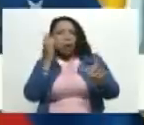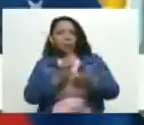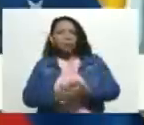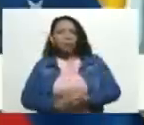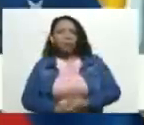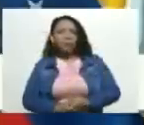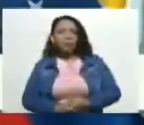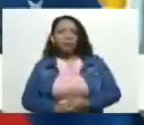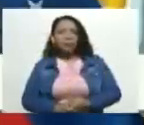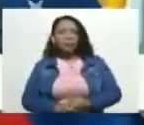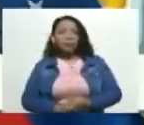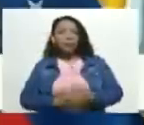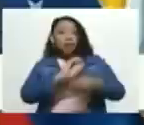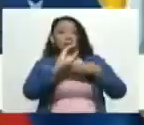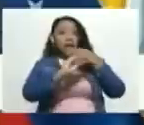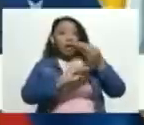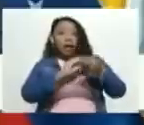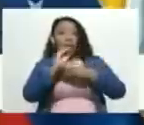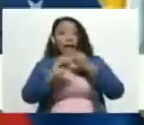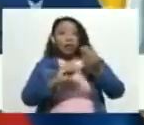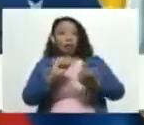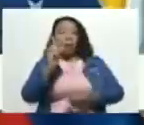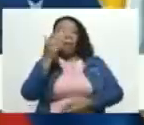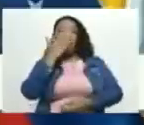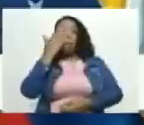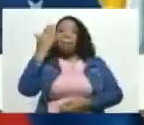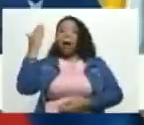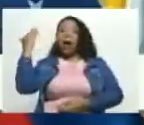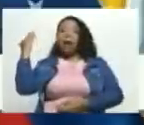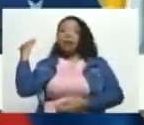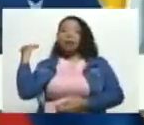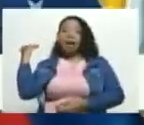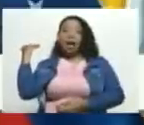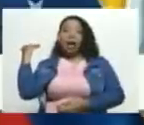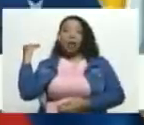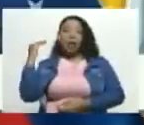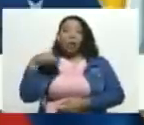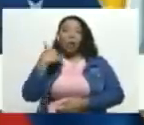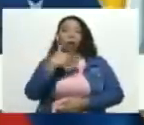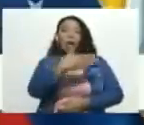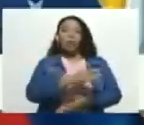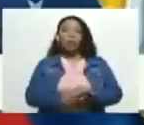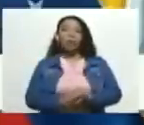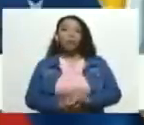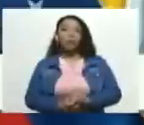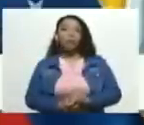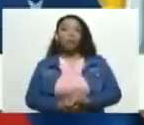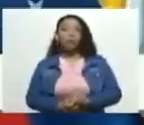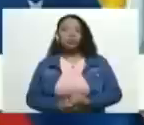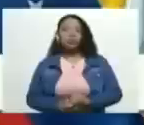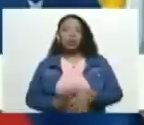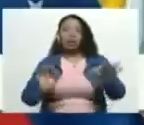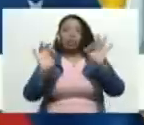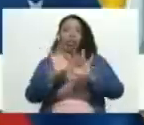Y se dio en días pasados, cuando de la nada,